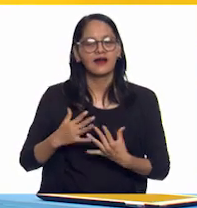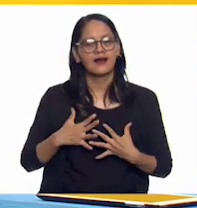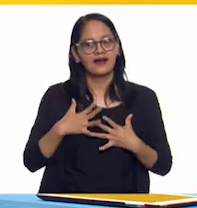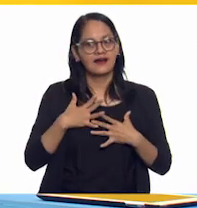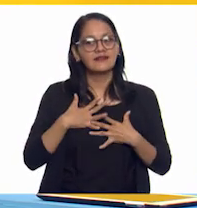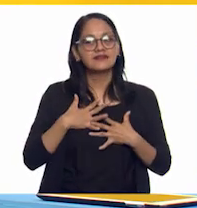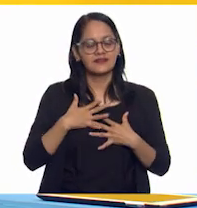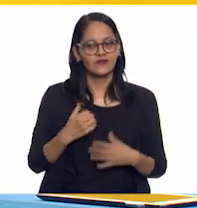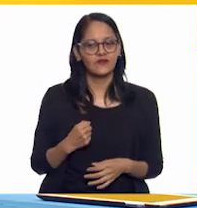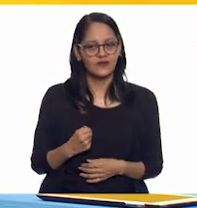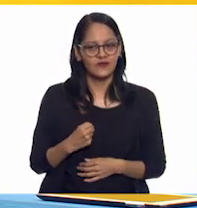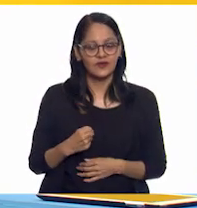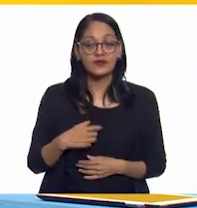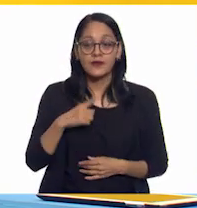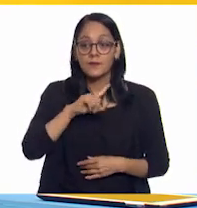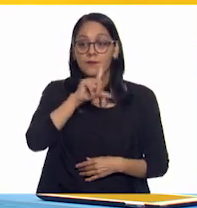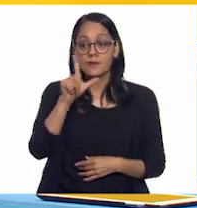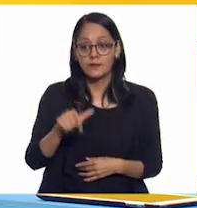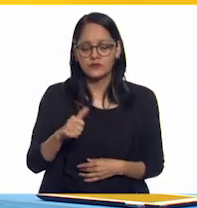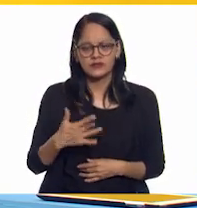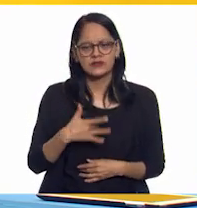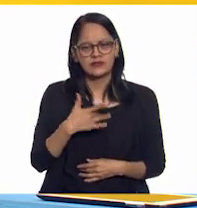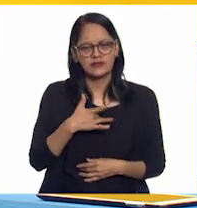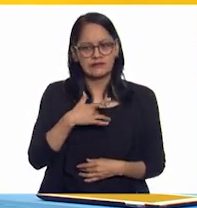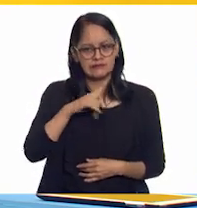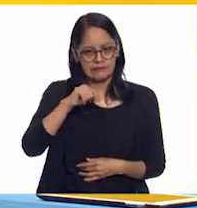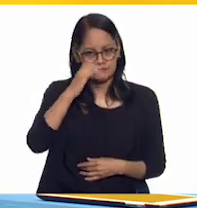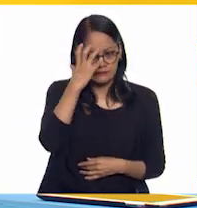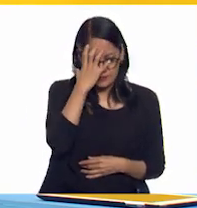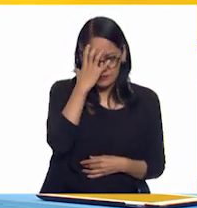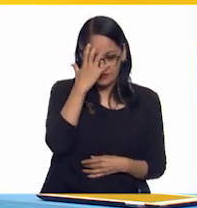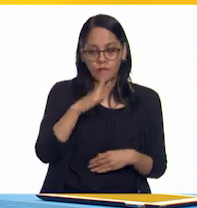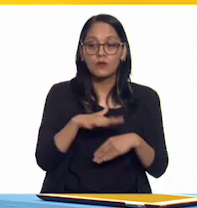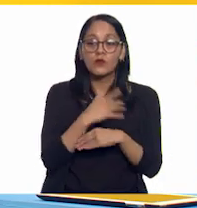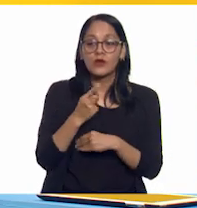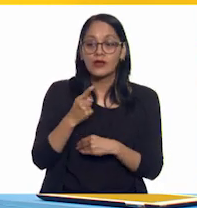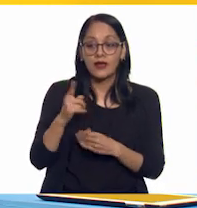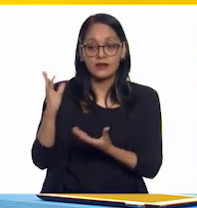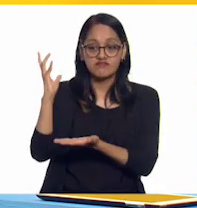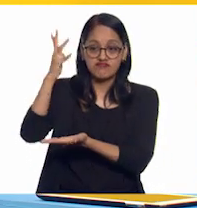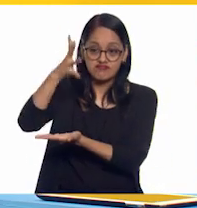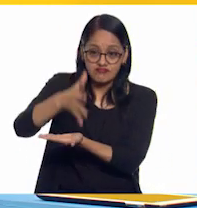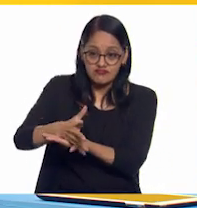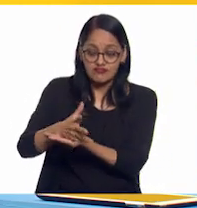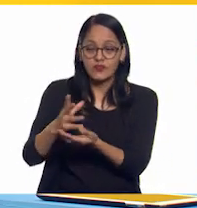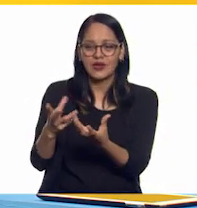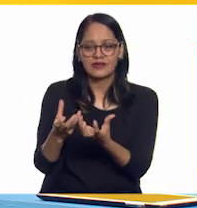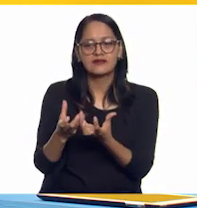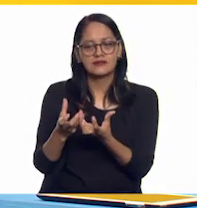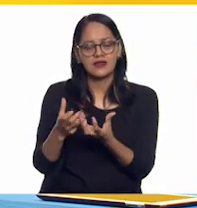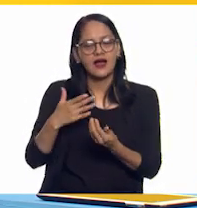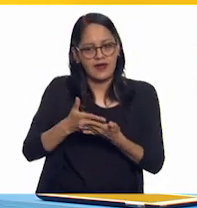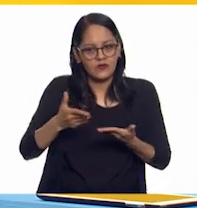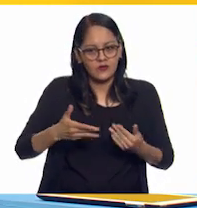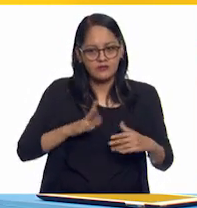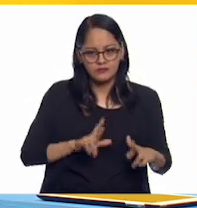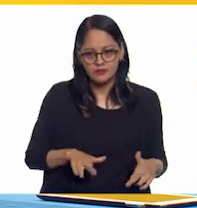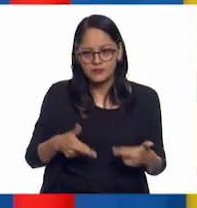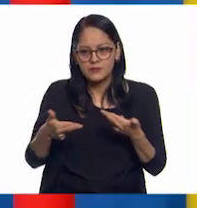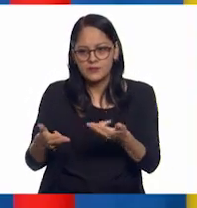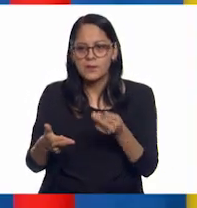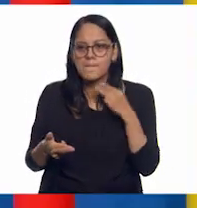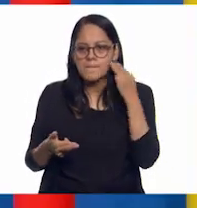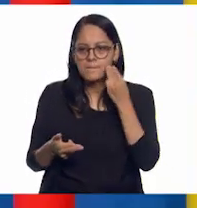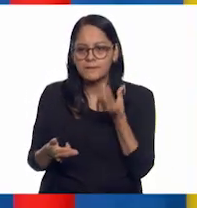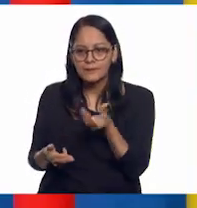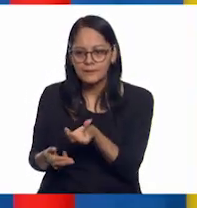momentánea. Luego, dio paso a un sentimiento de vergüenza por haberlo asustado, por lo que le ofreció una manzana. Ah,